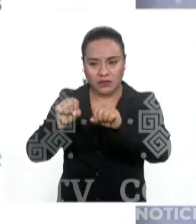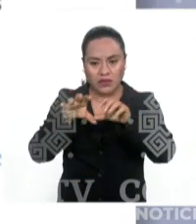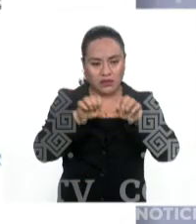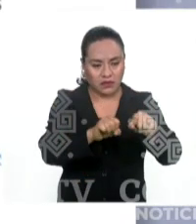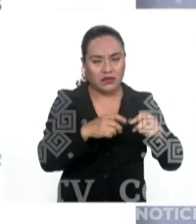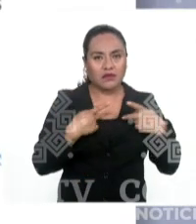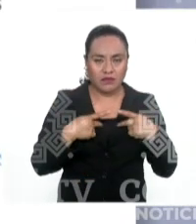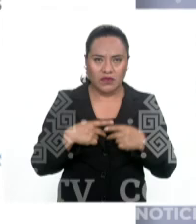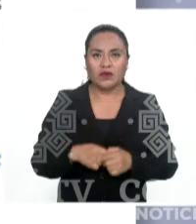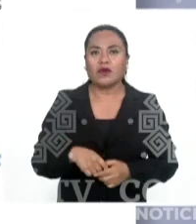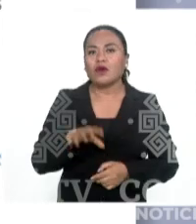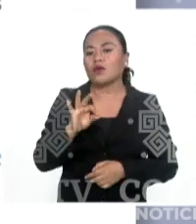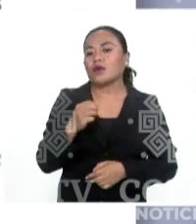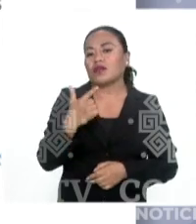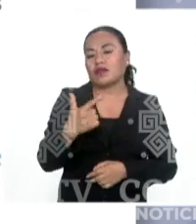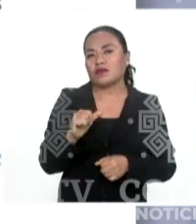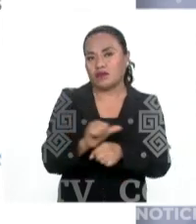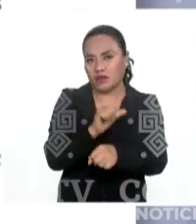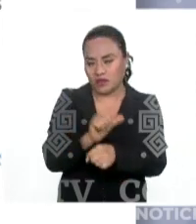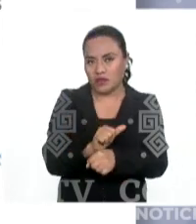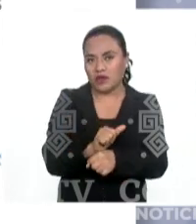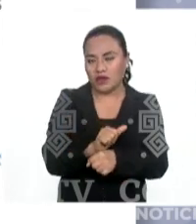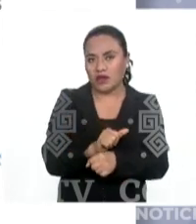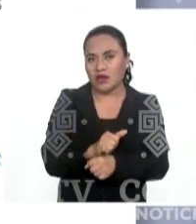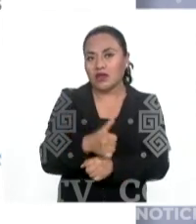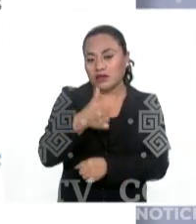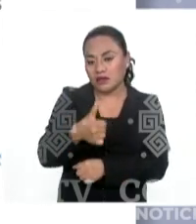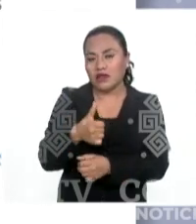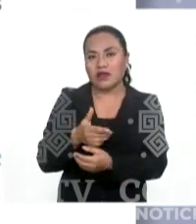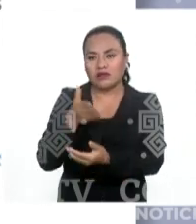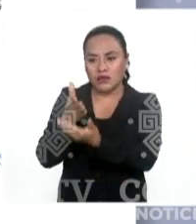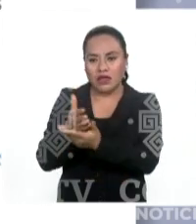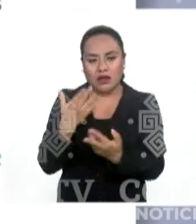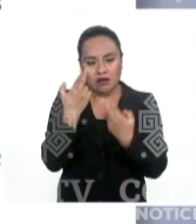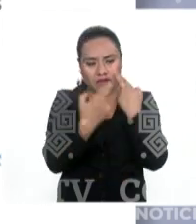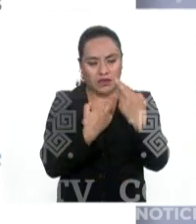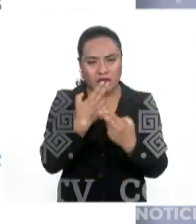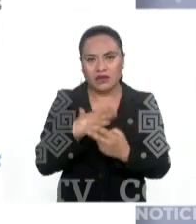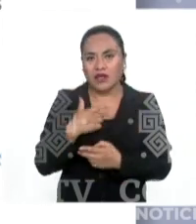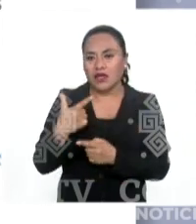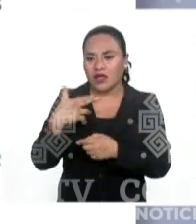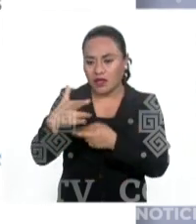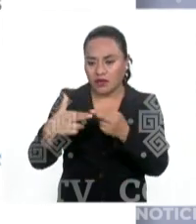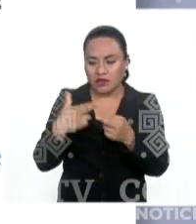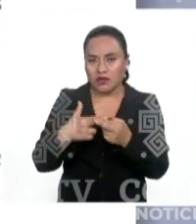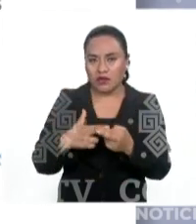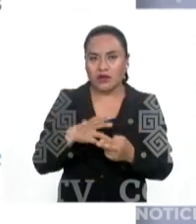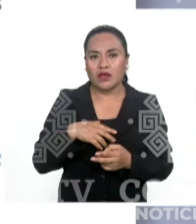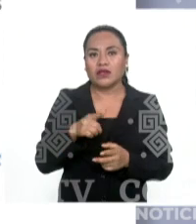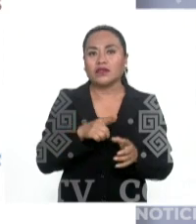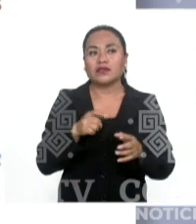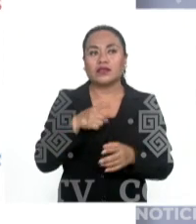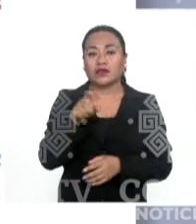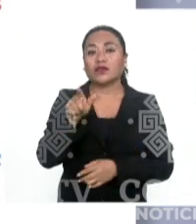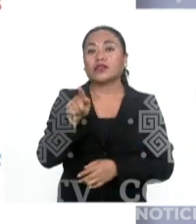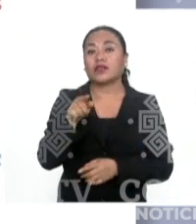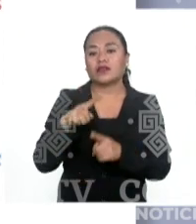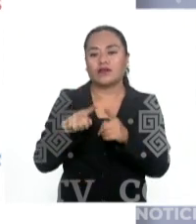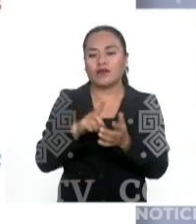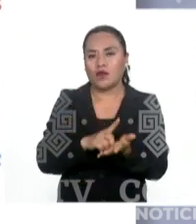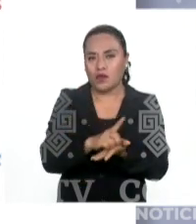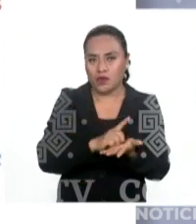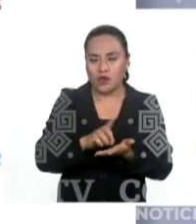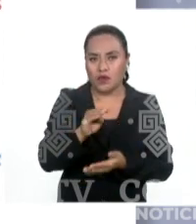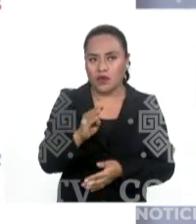aseguró 47 vehículos, 6 cateos en diferentes regiones, aseguraron 170 dosis de droga, decomisaron